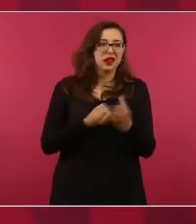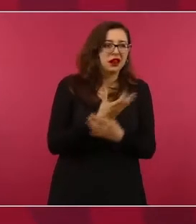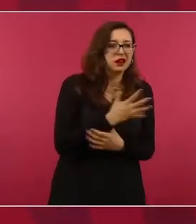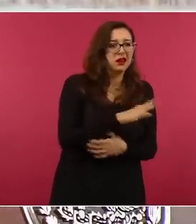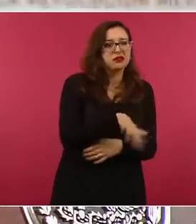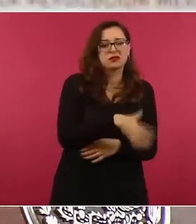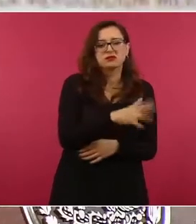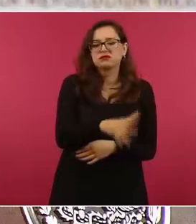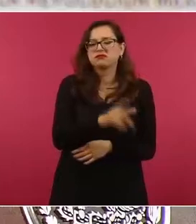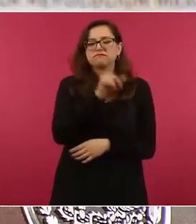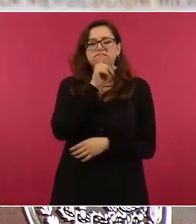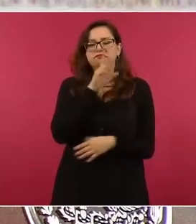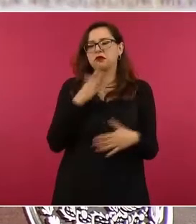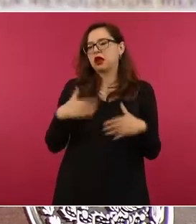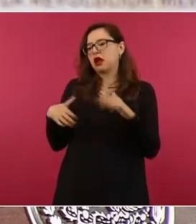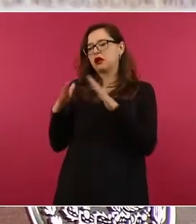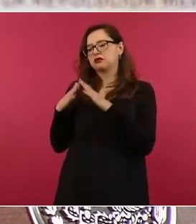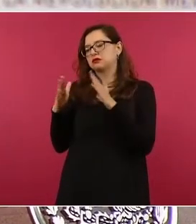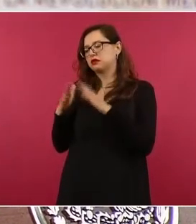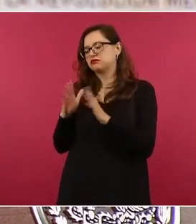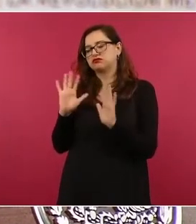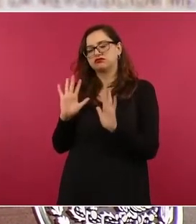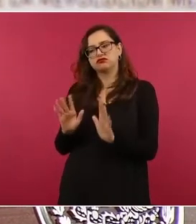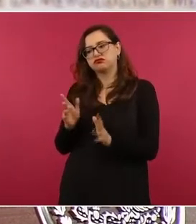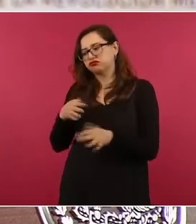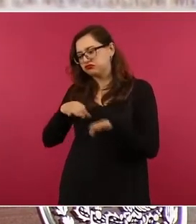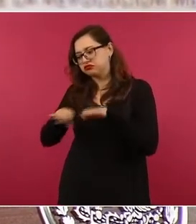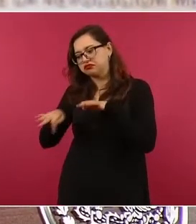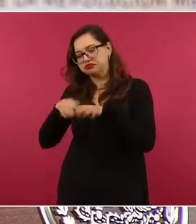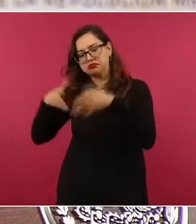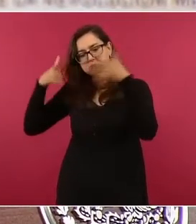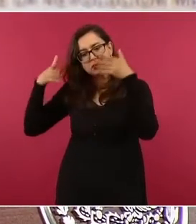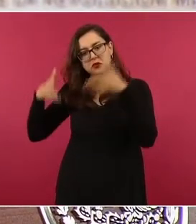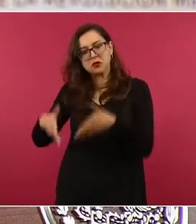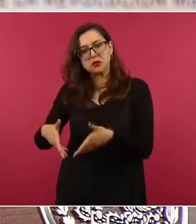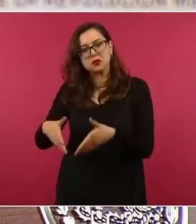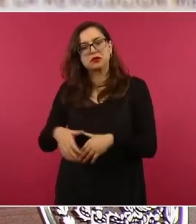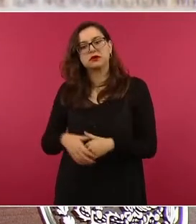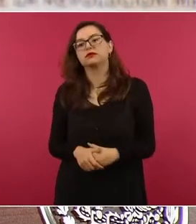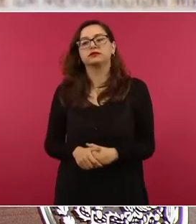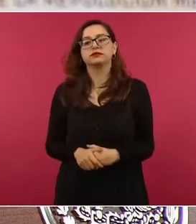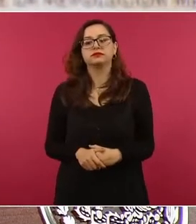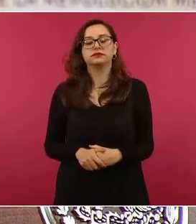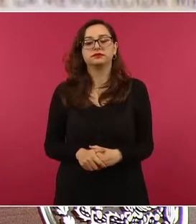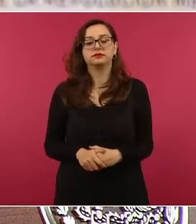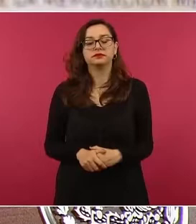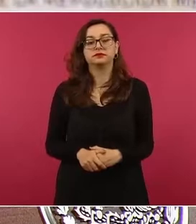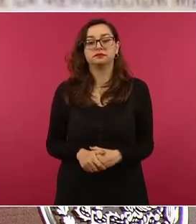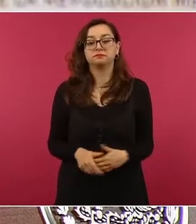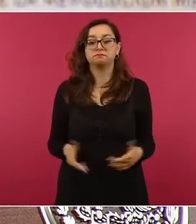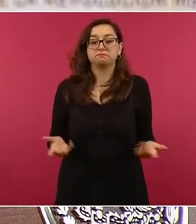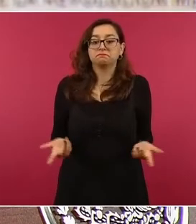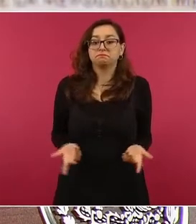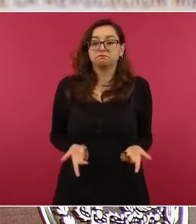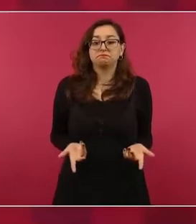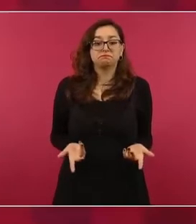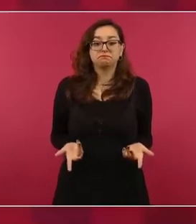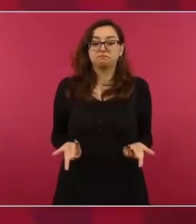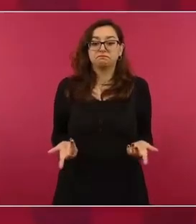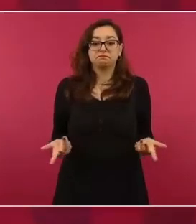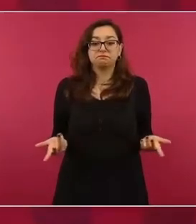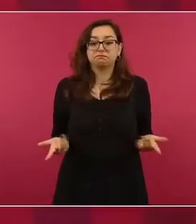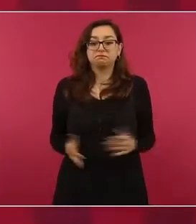que más, pues